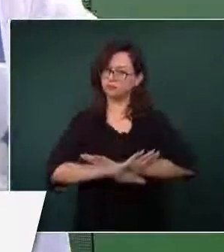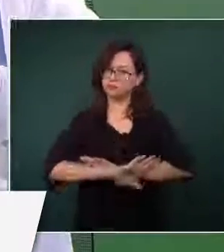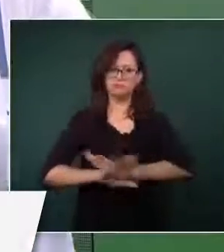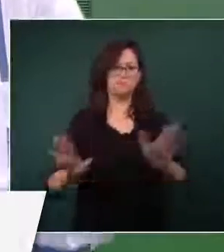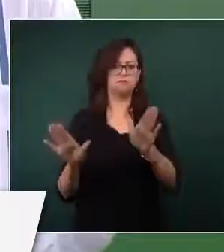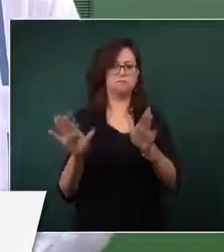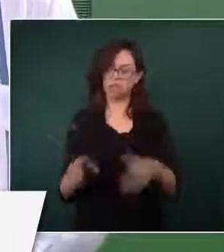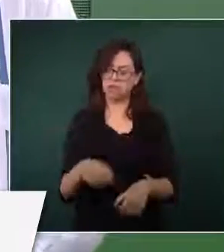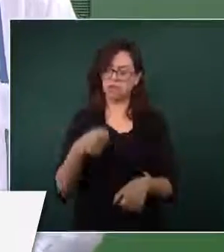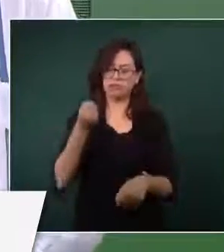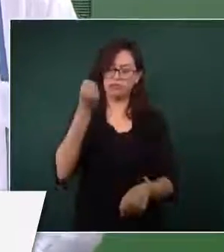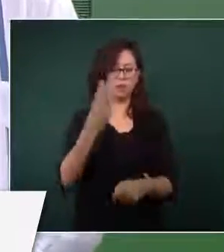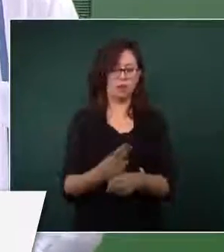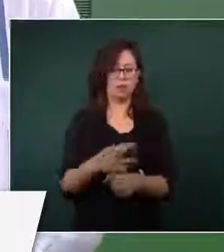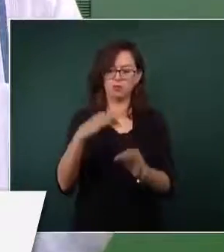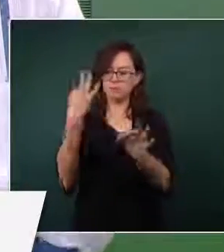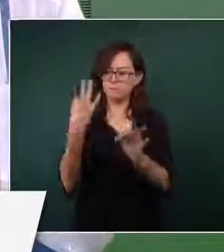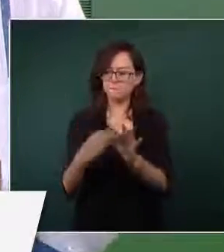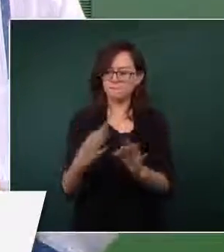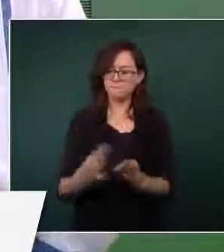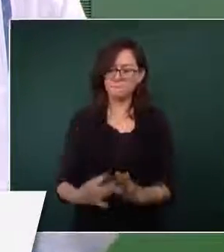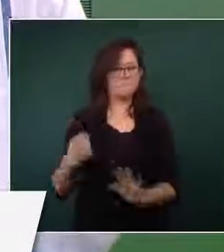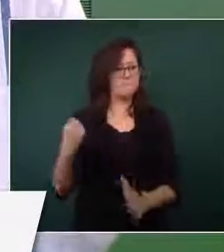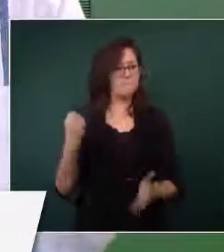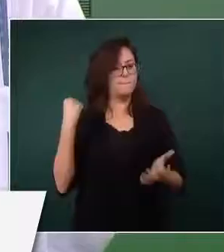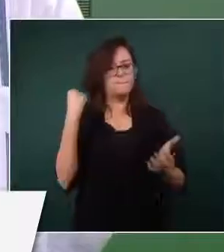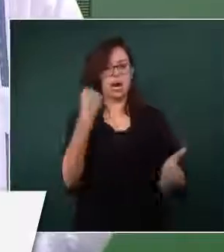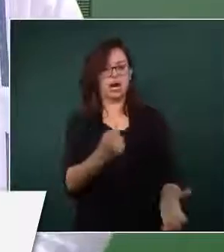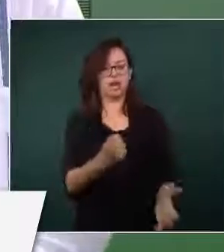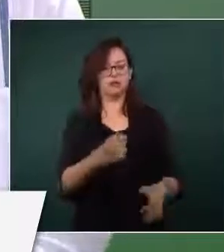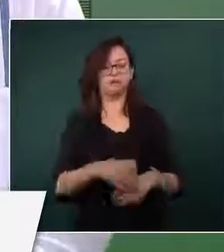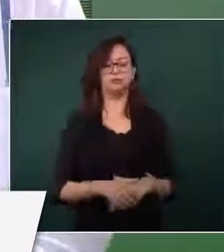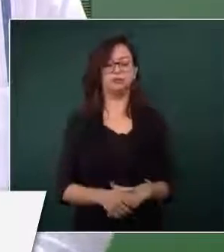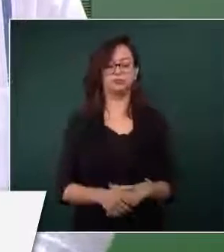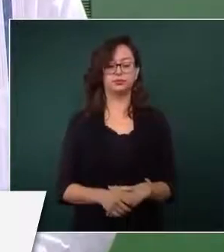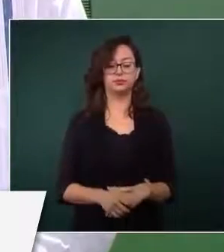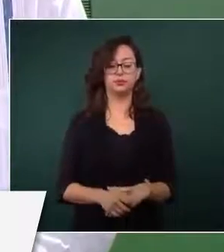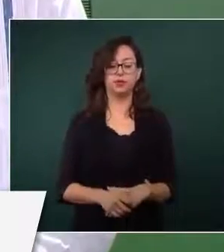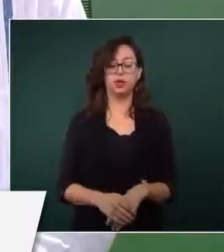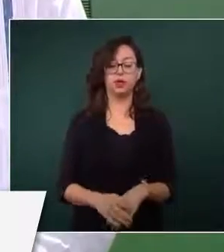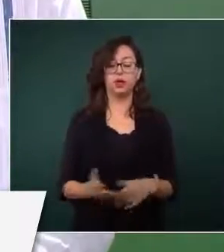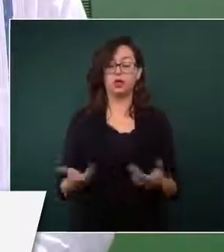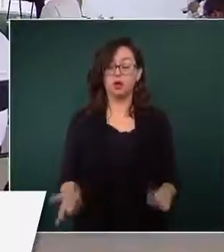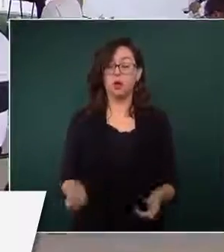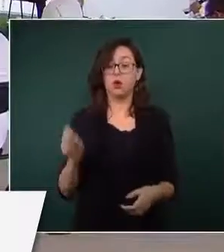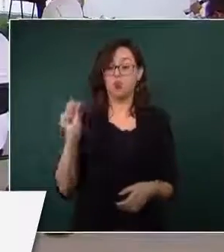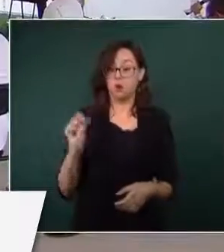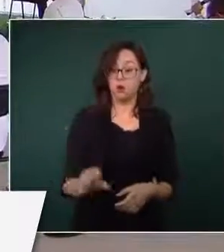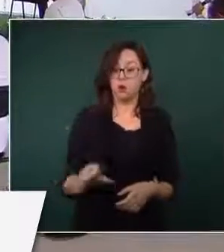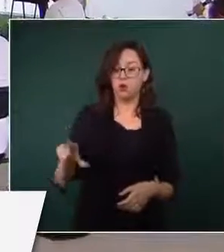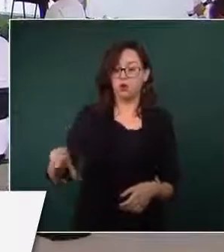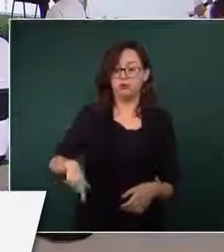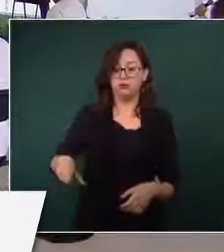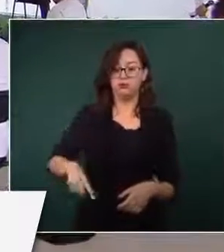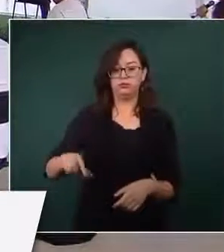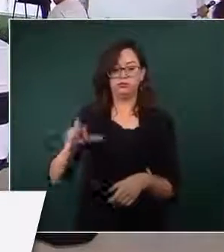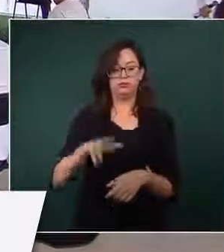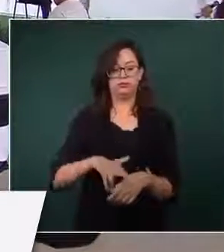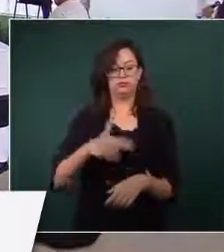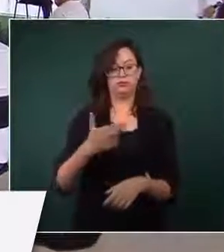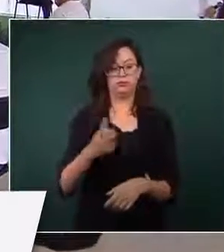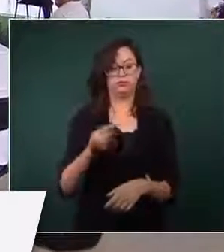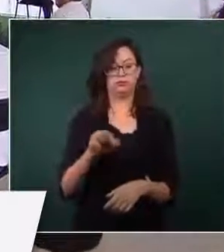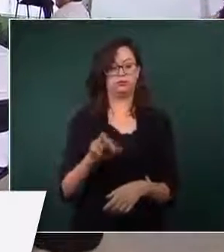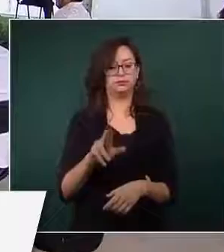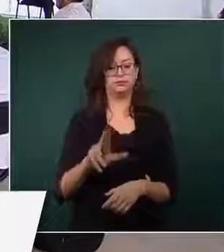venido haciendo. Ahora, el gobernador Héctor Astudillo habló de